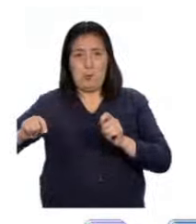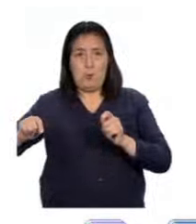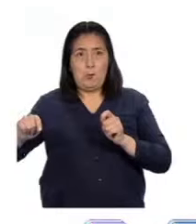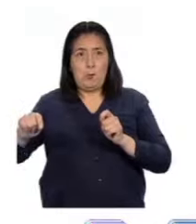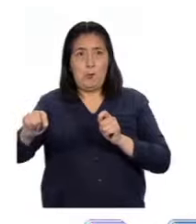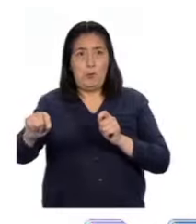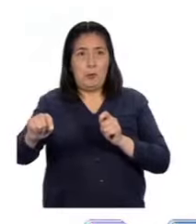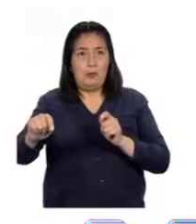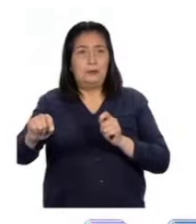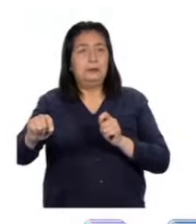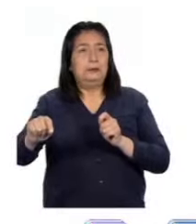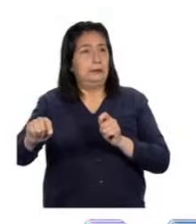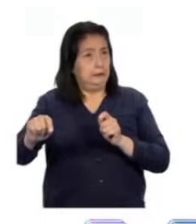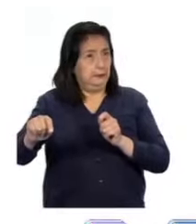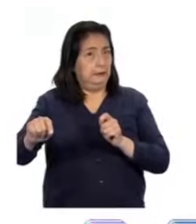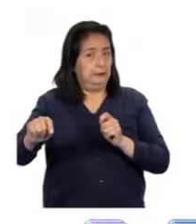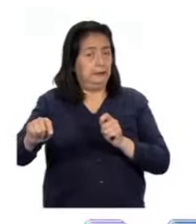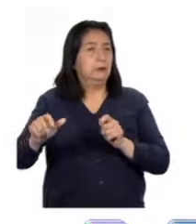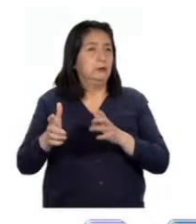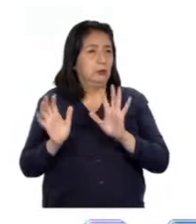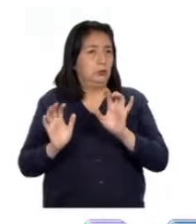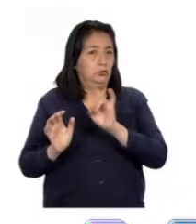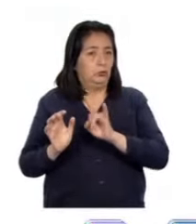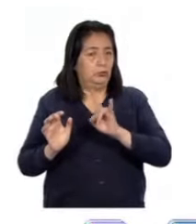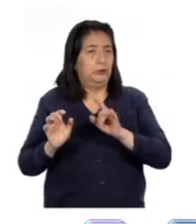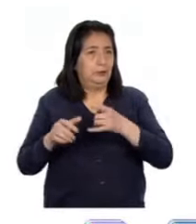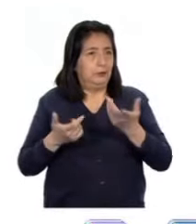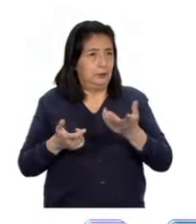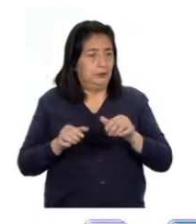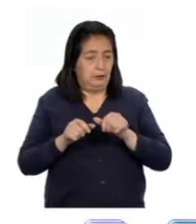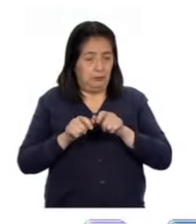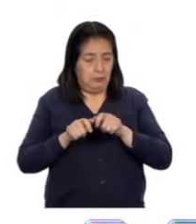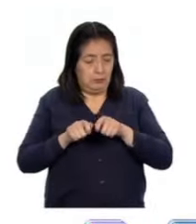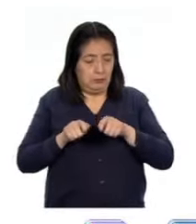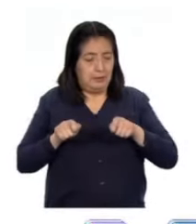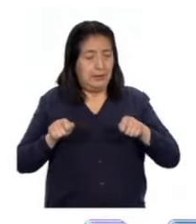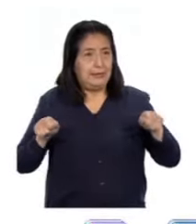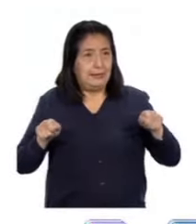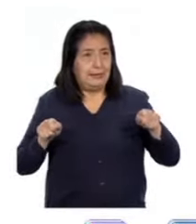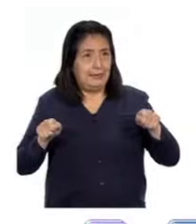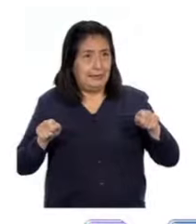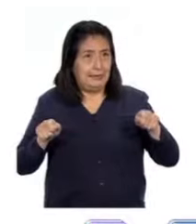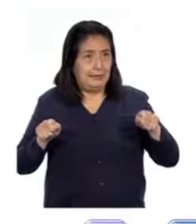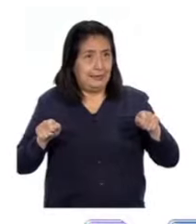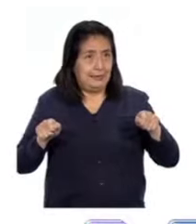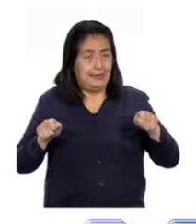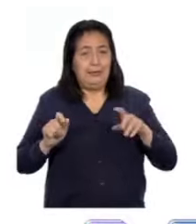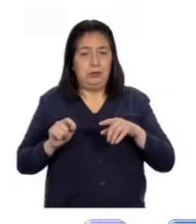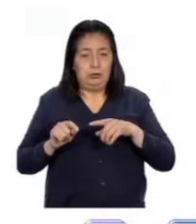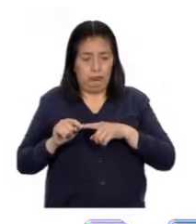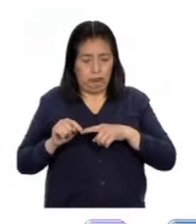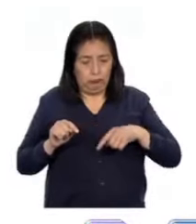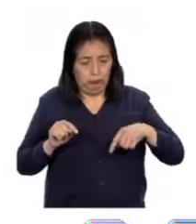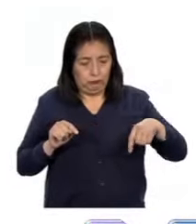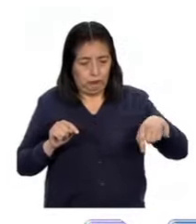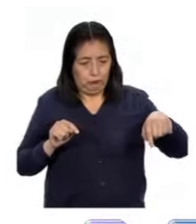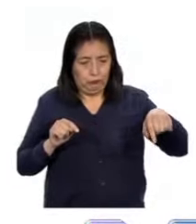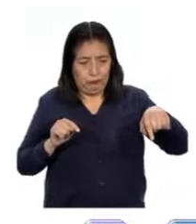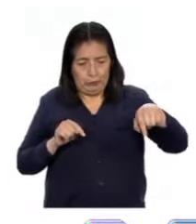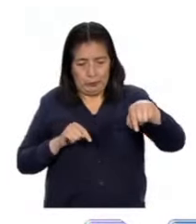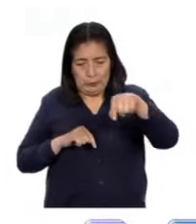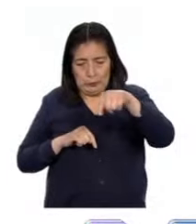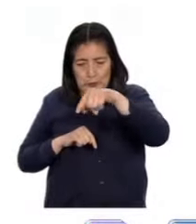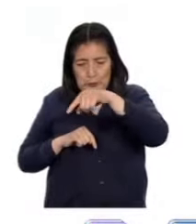30 centímetros. Si utilizamos la cinta métrica para medir la circunferencia marcada, nos daremos